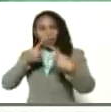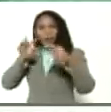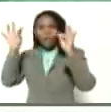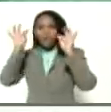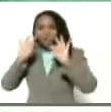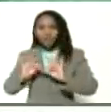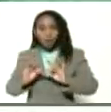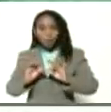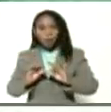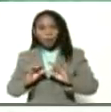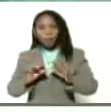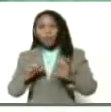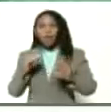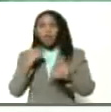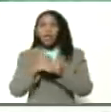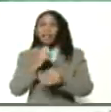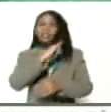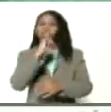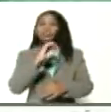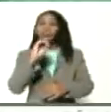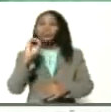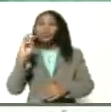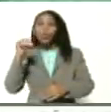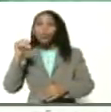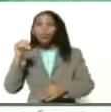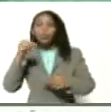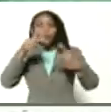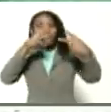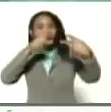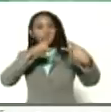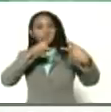de Zoom ¿qué llaman? por la vía